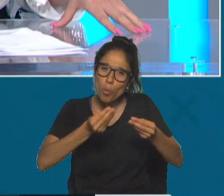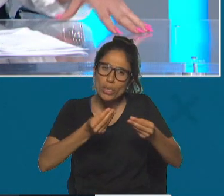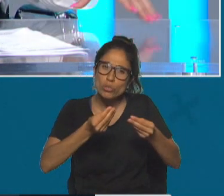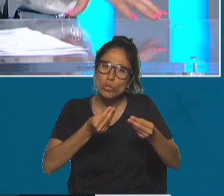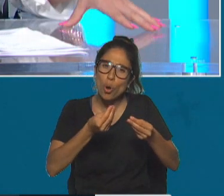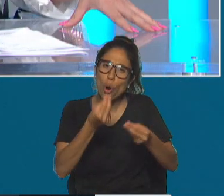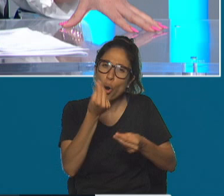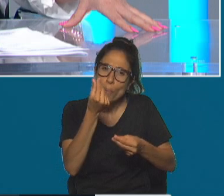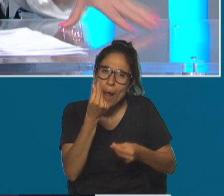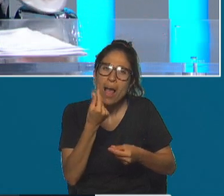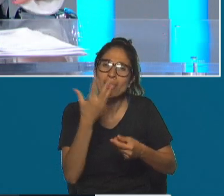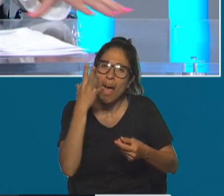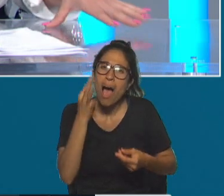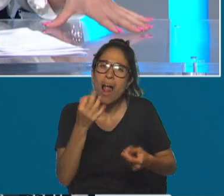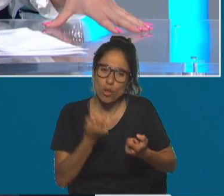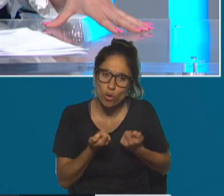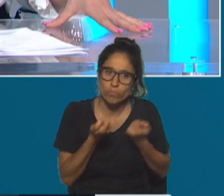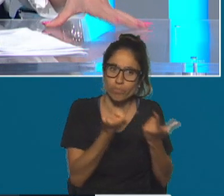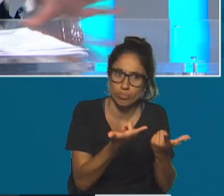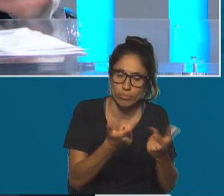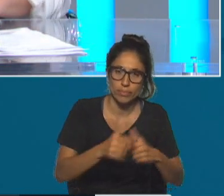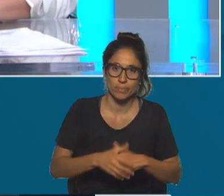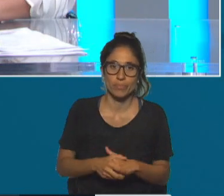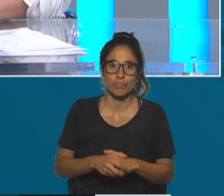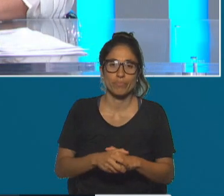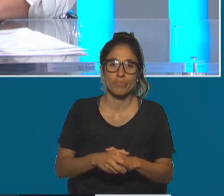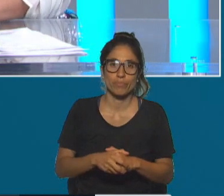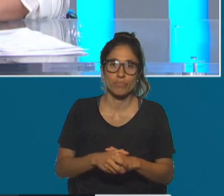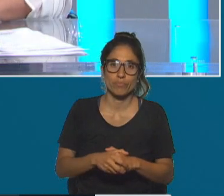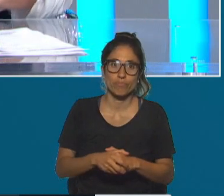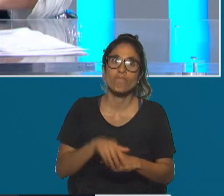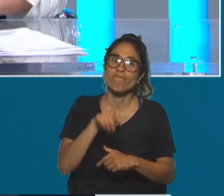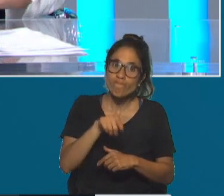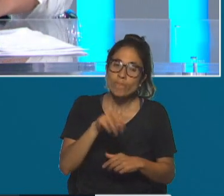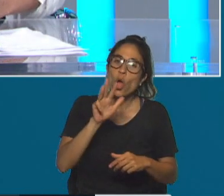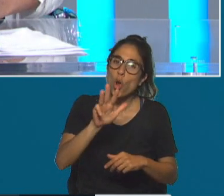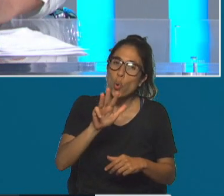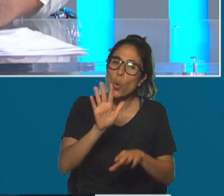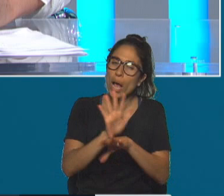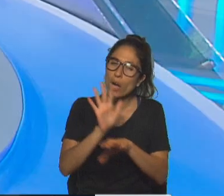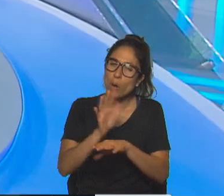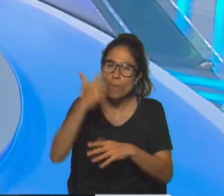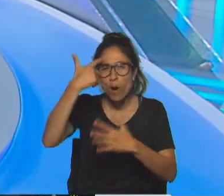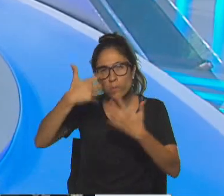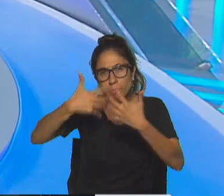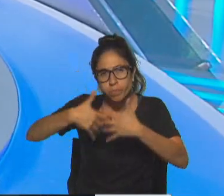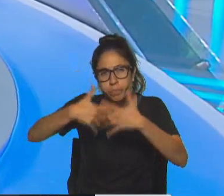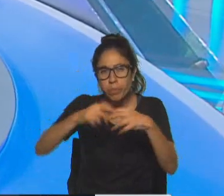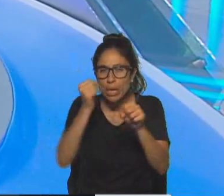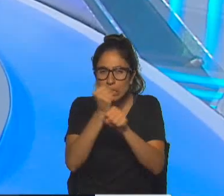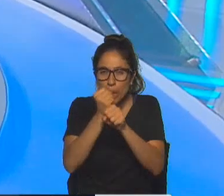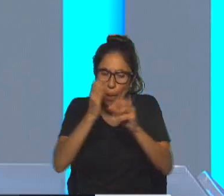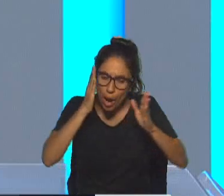marcha atrás justamente con las políticas que había aplicado Jair Bolsonaro y además también en política exterior lo que